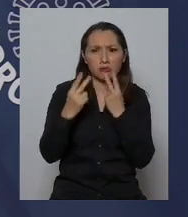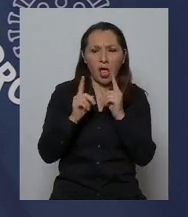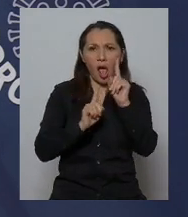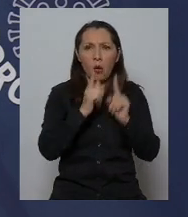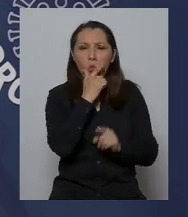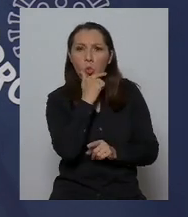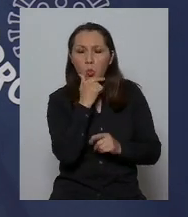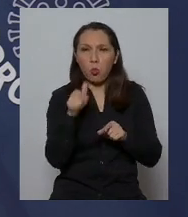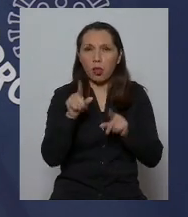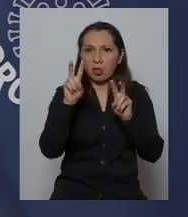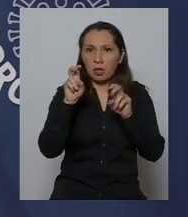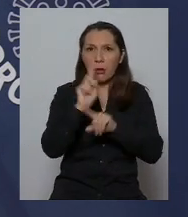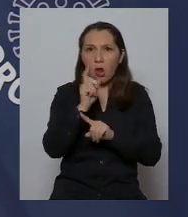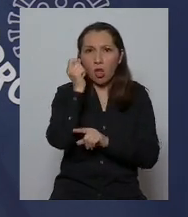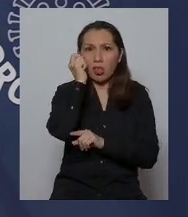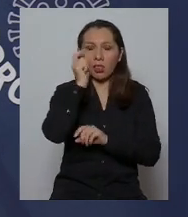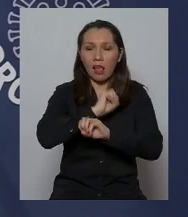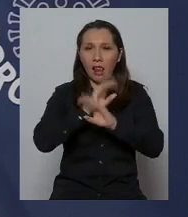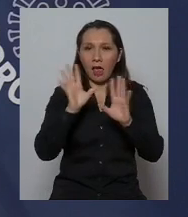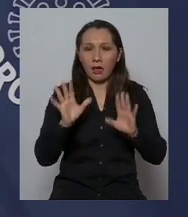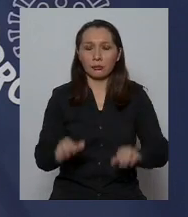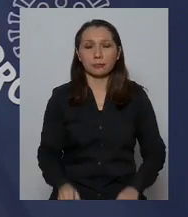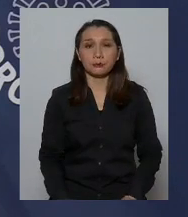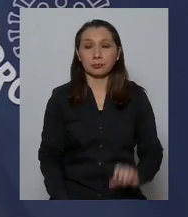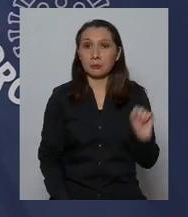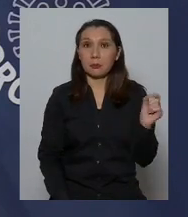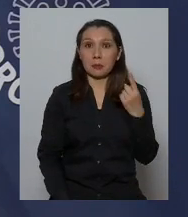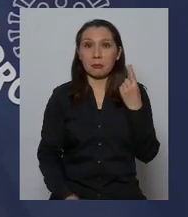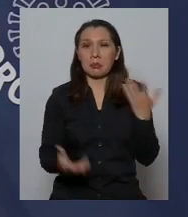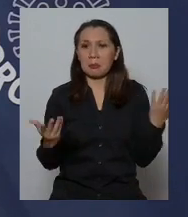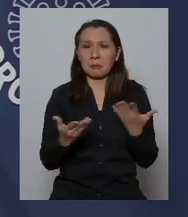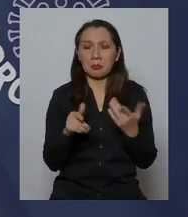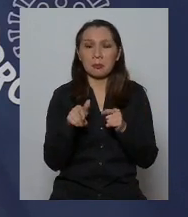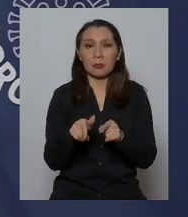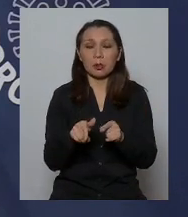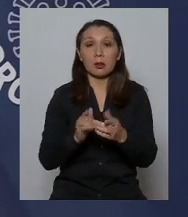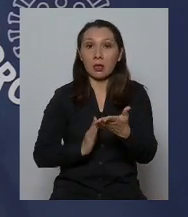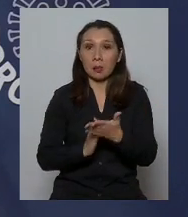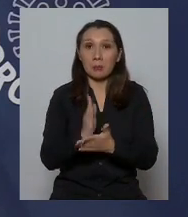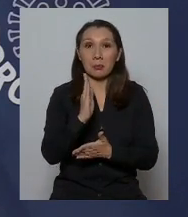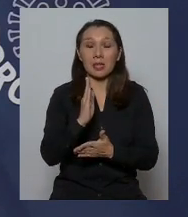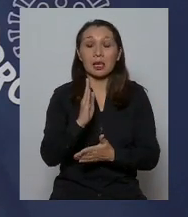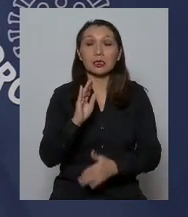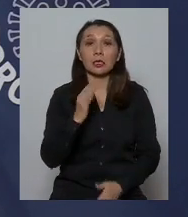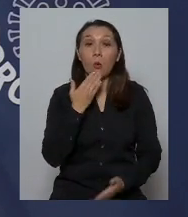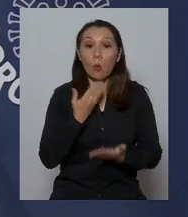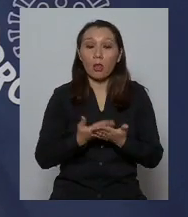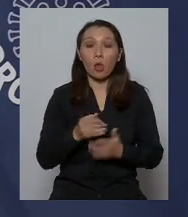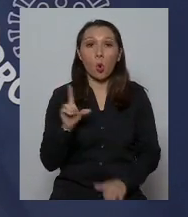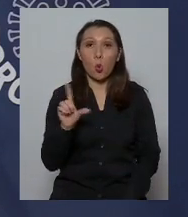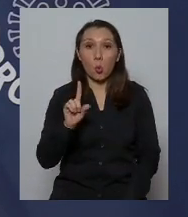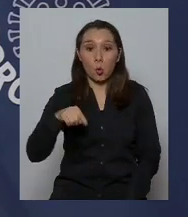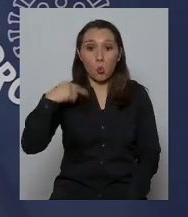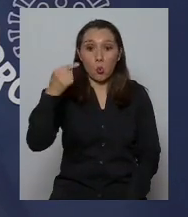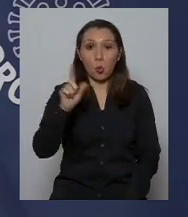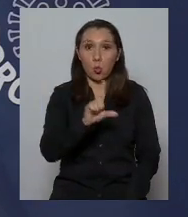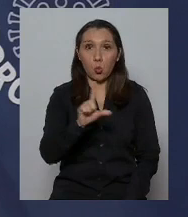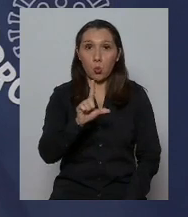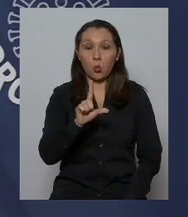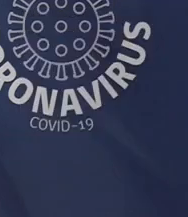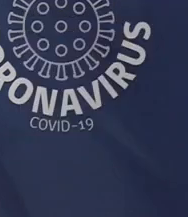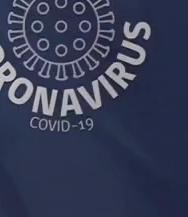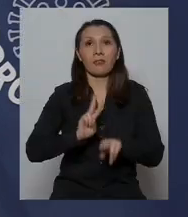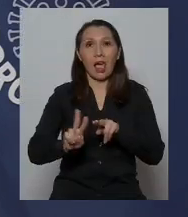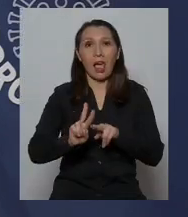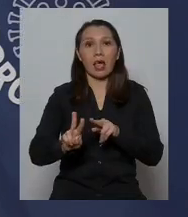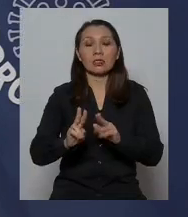dudas respecto a esto. Lo primero es que a partir del día lunes se va